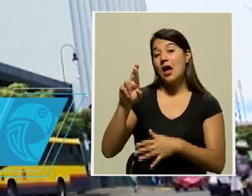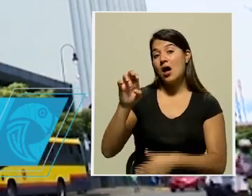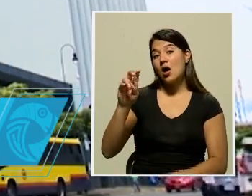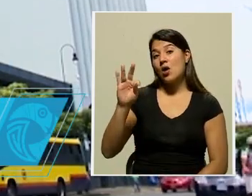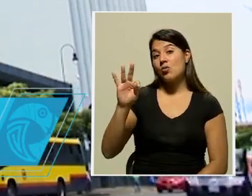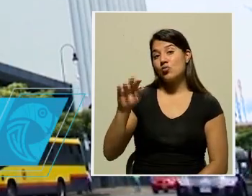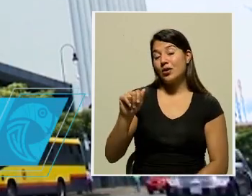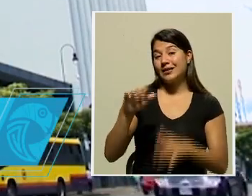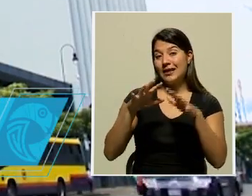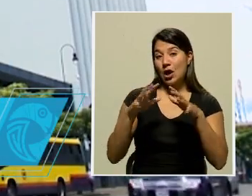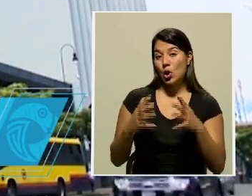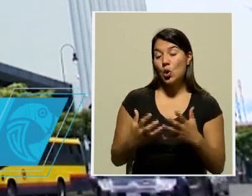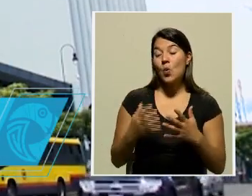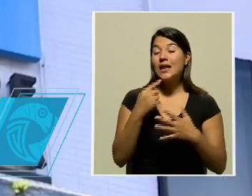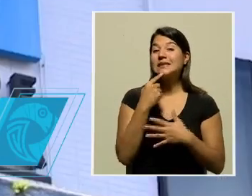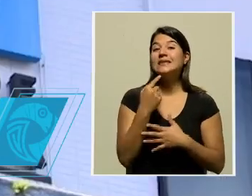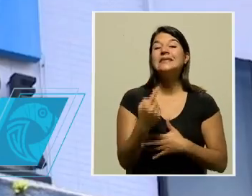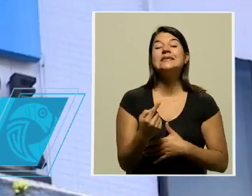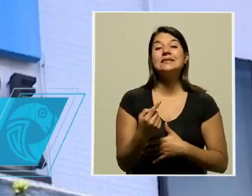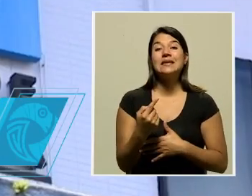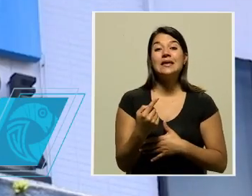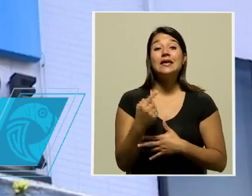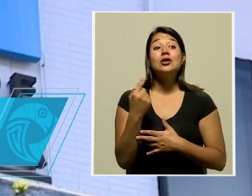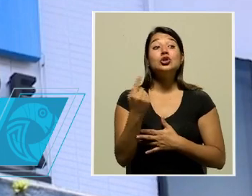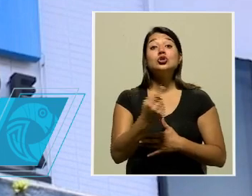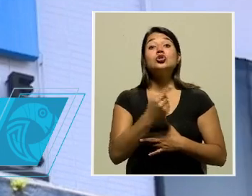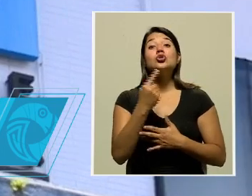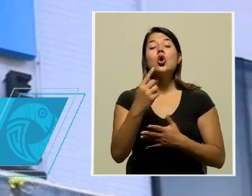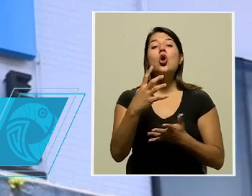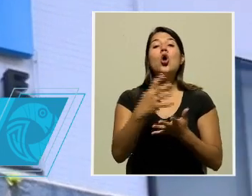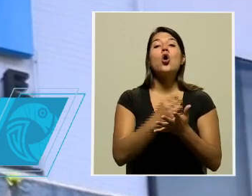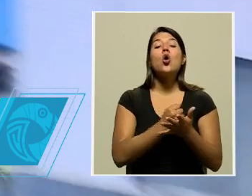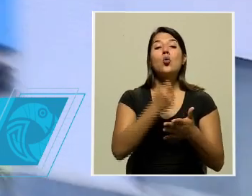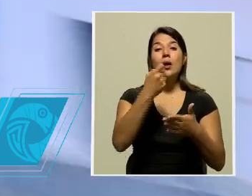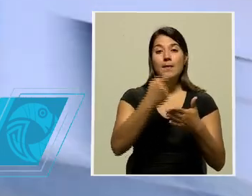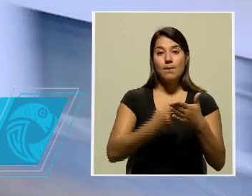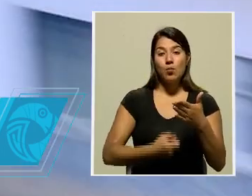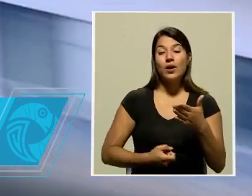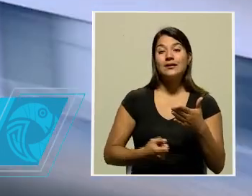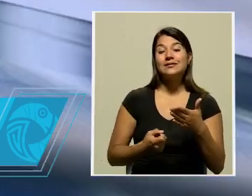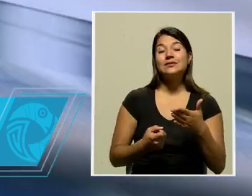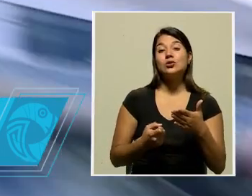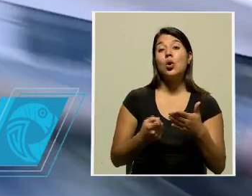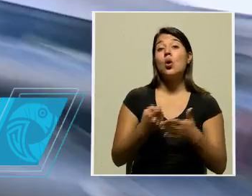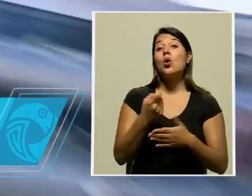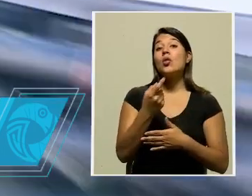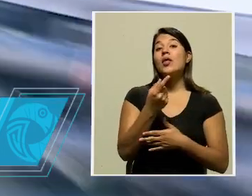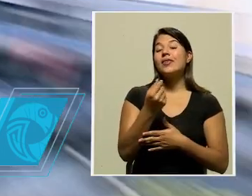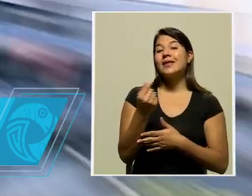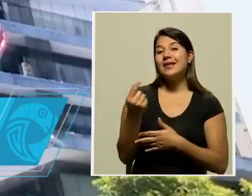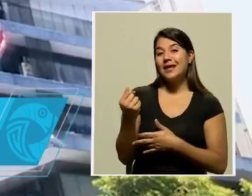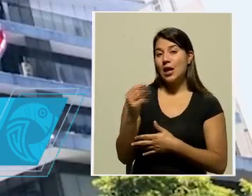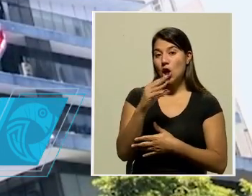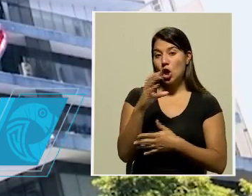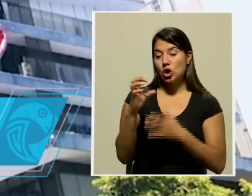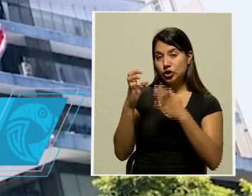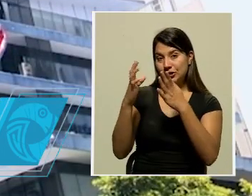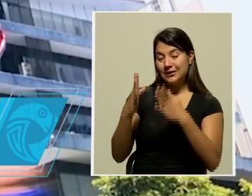garantizan lo que sería que solo se grabarán las rentas de fuente costarricense producto de las actividades